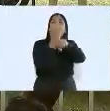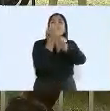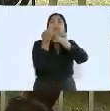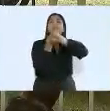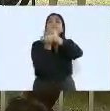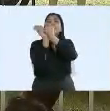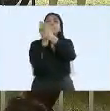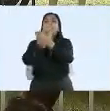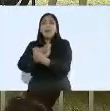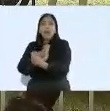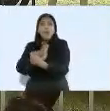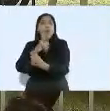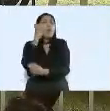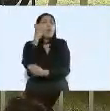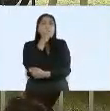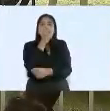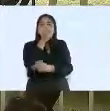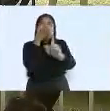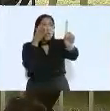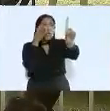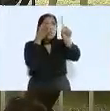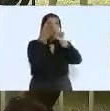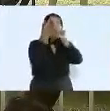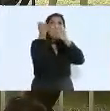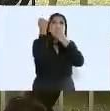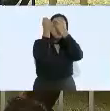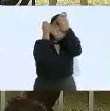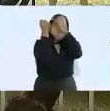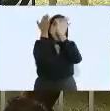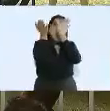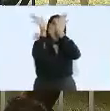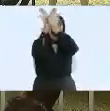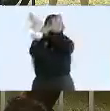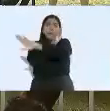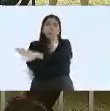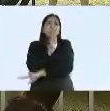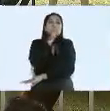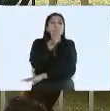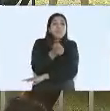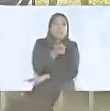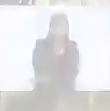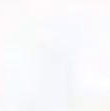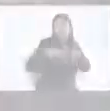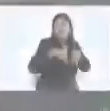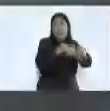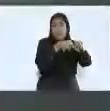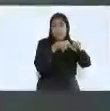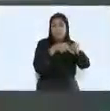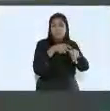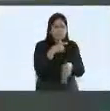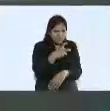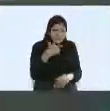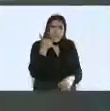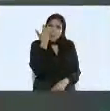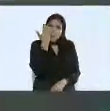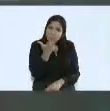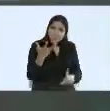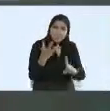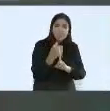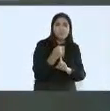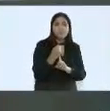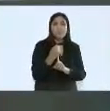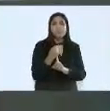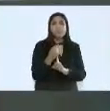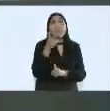porque cuando cambia la mentalidad del pueblo, cambia todo. Cuando se hable de